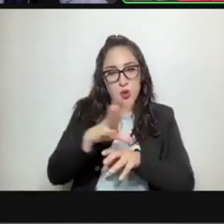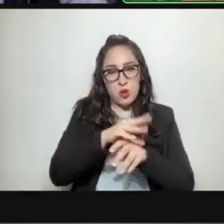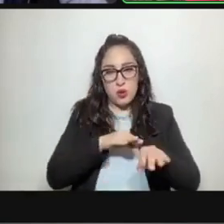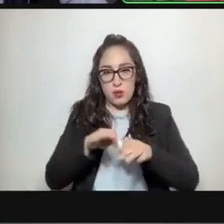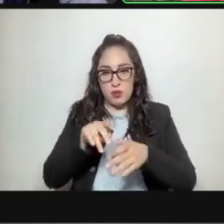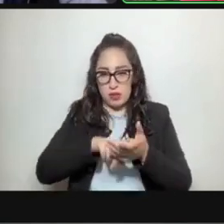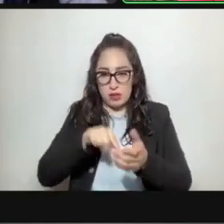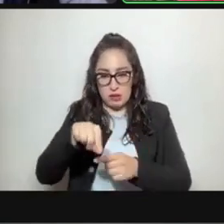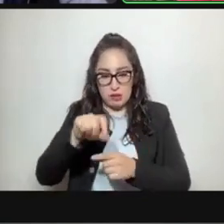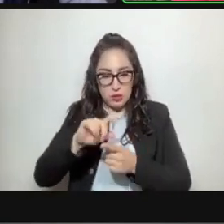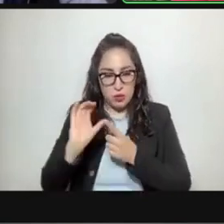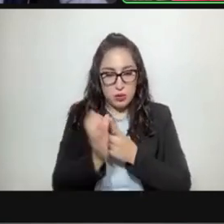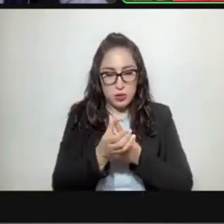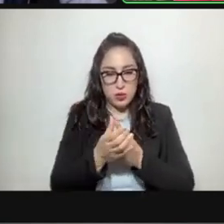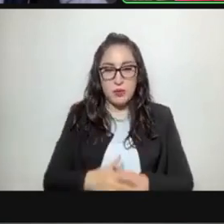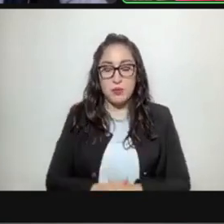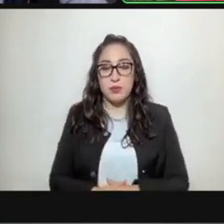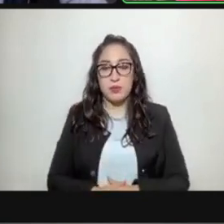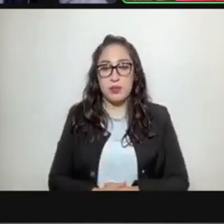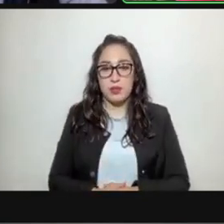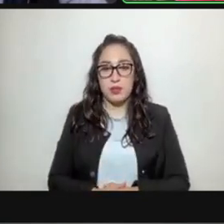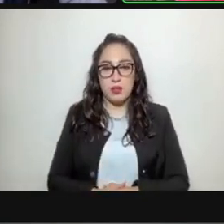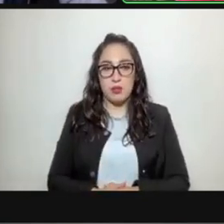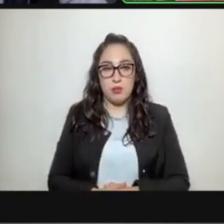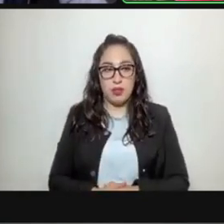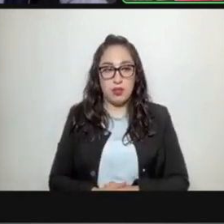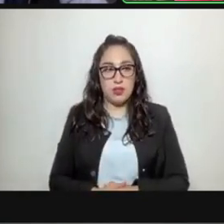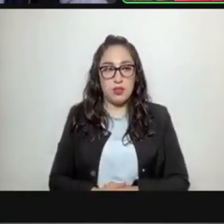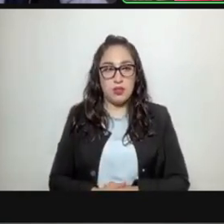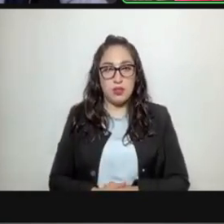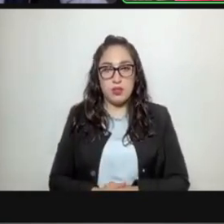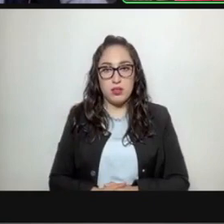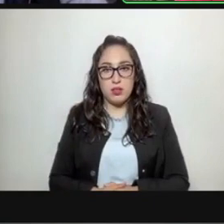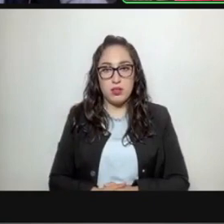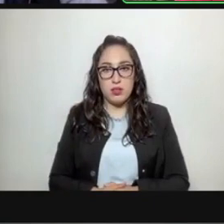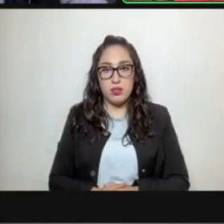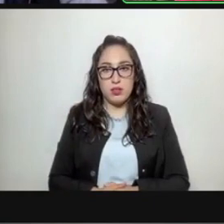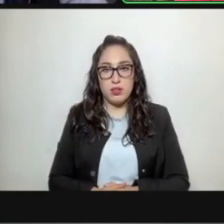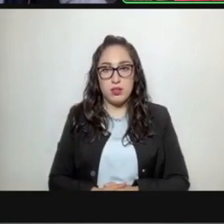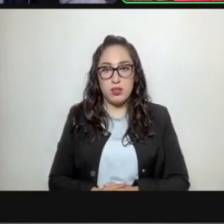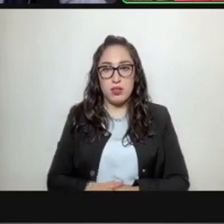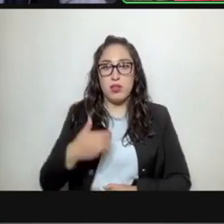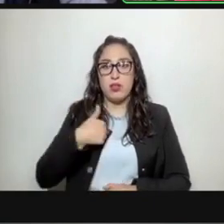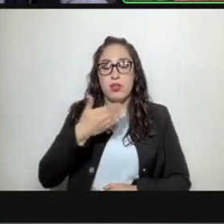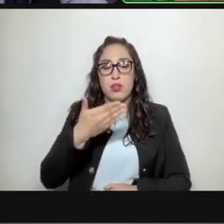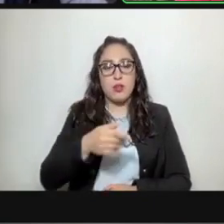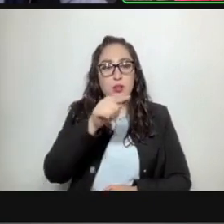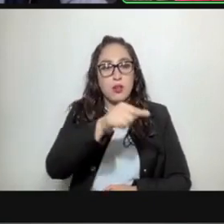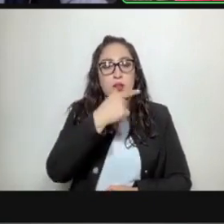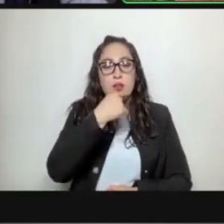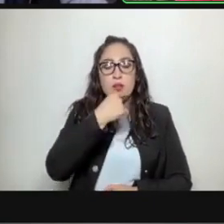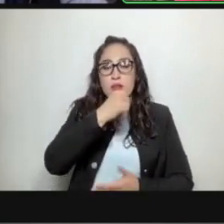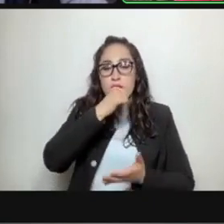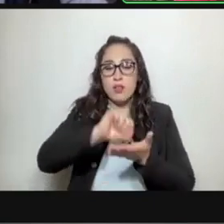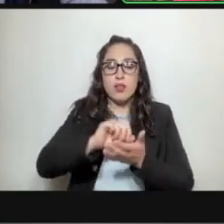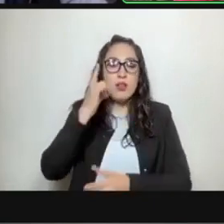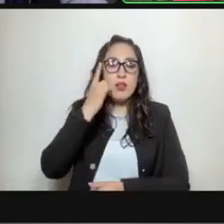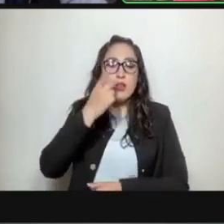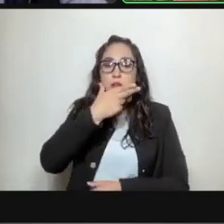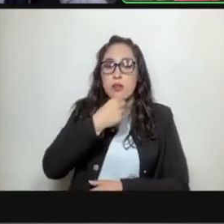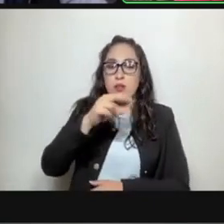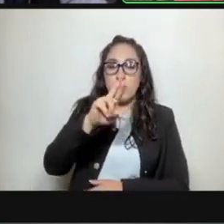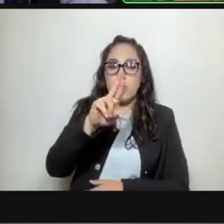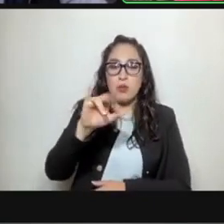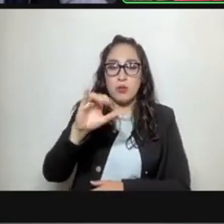comisión. Bajo este tenor pido respetuosamente al diputado Ricardo Rubio a quien le agradezco continuar como